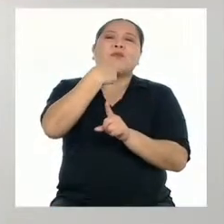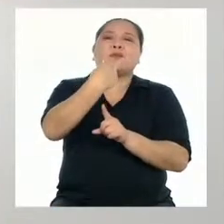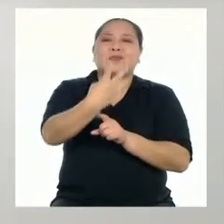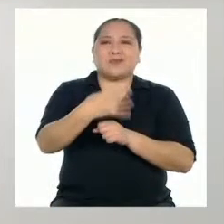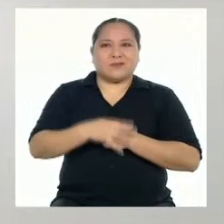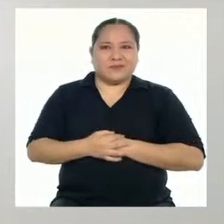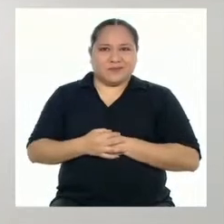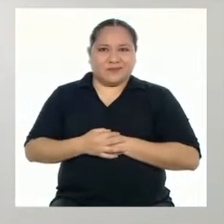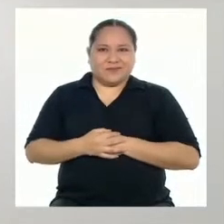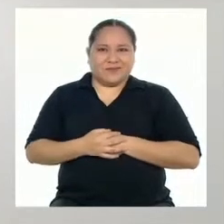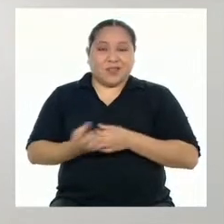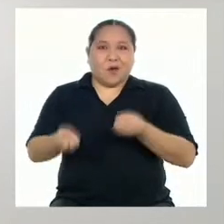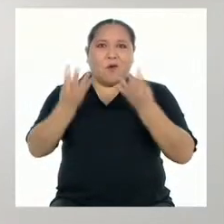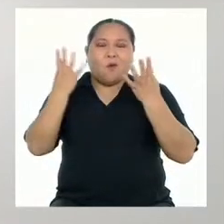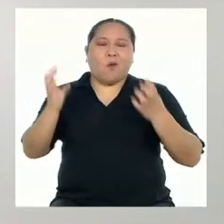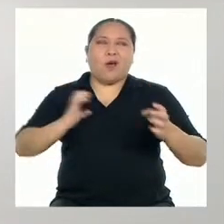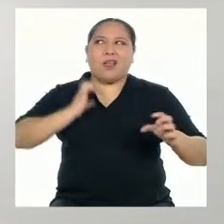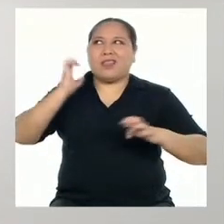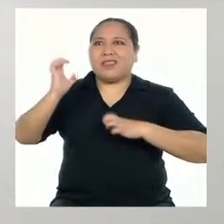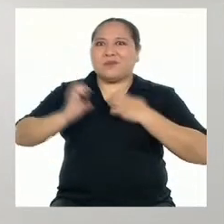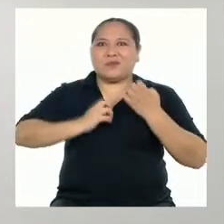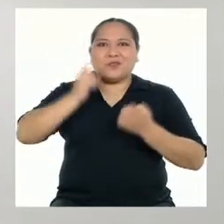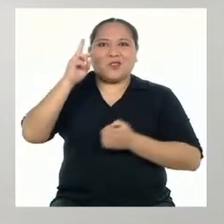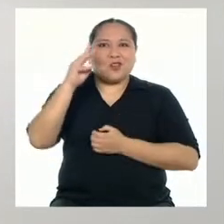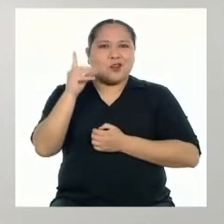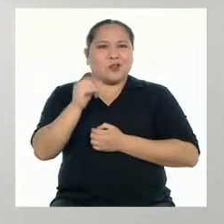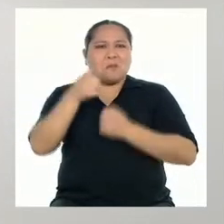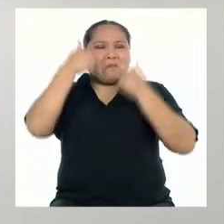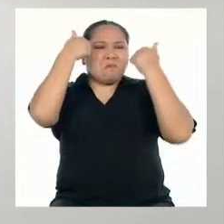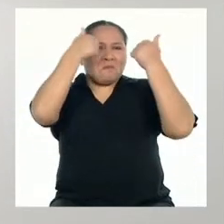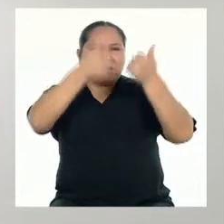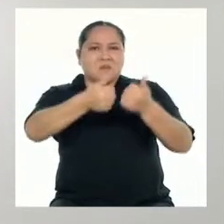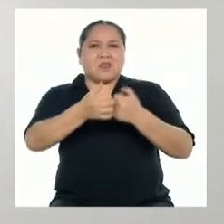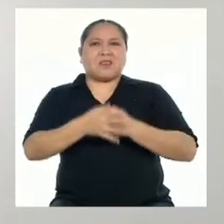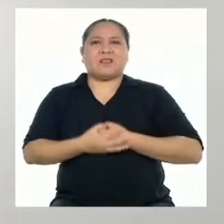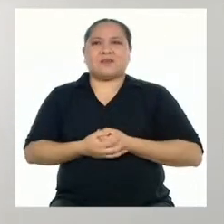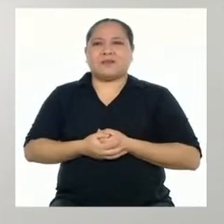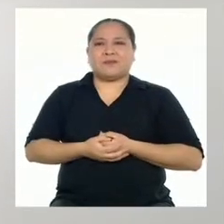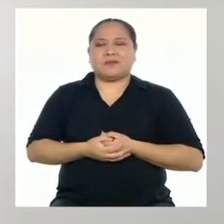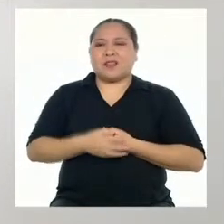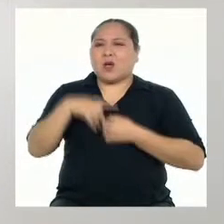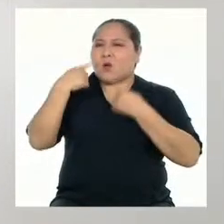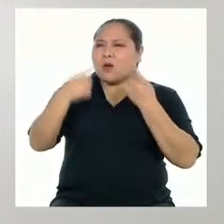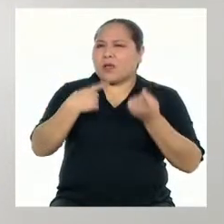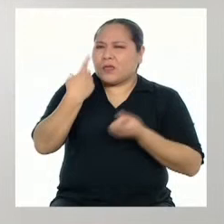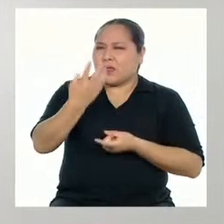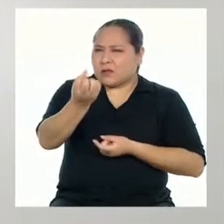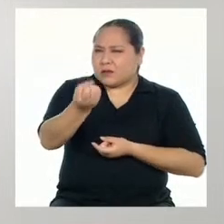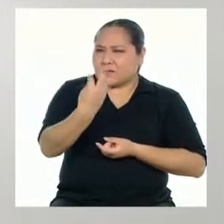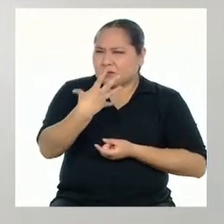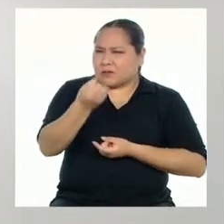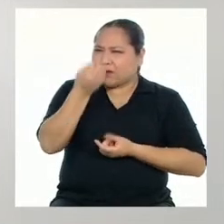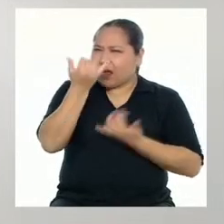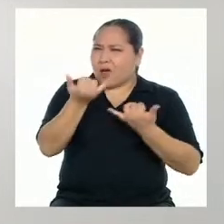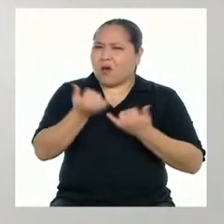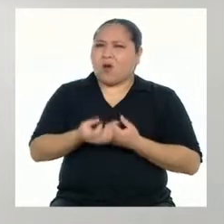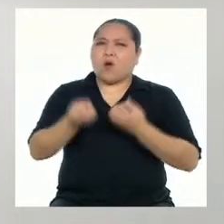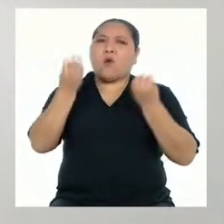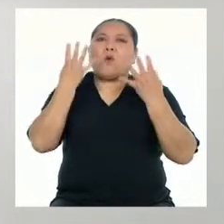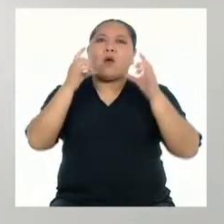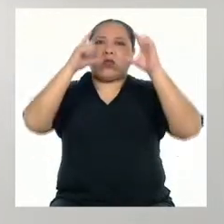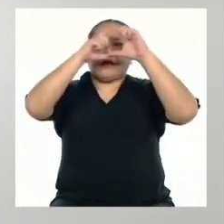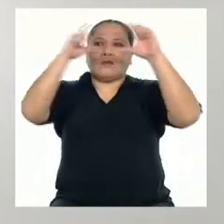¡Cuánta emoción, Rodrigo! ¡Muy bien! Bien. Cuéntanos ahora cuántas